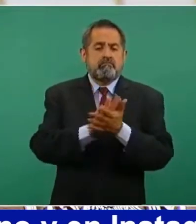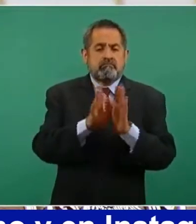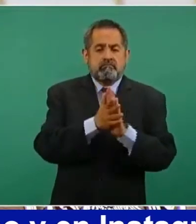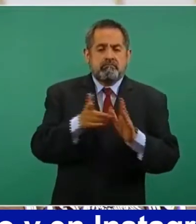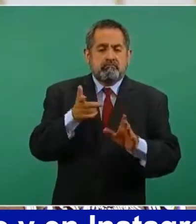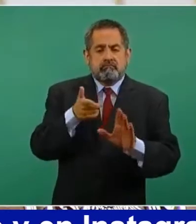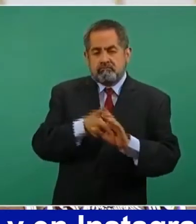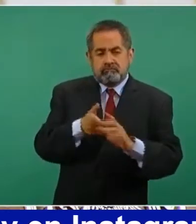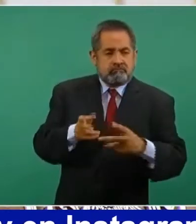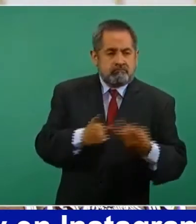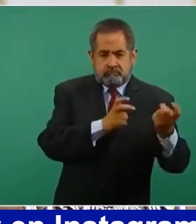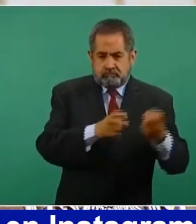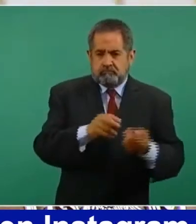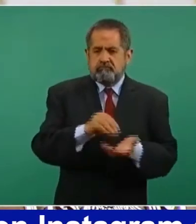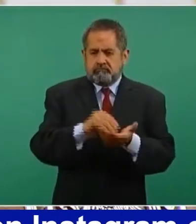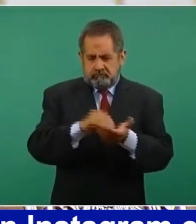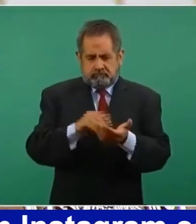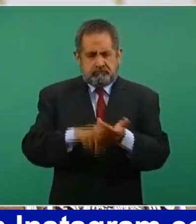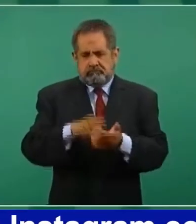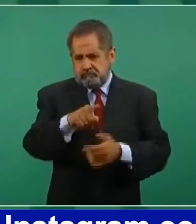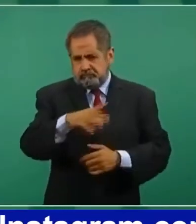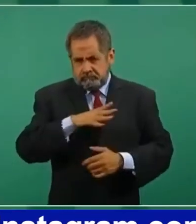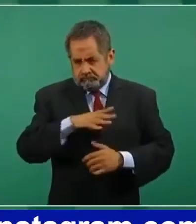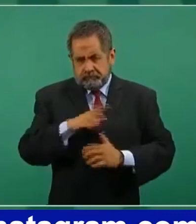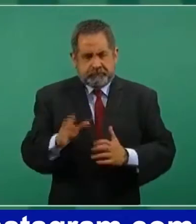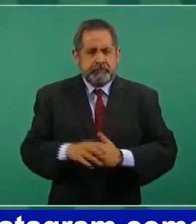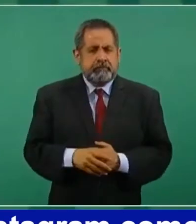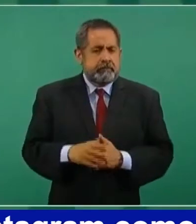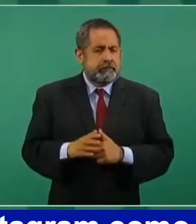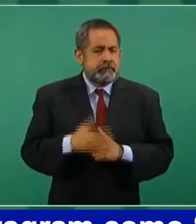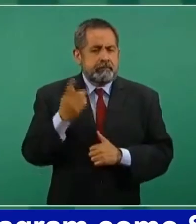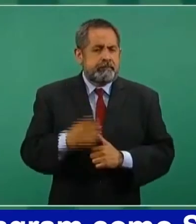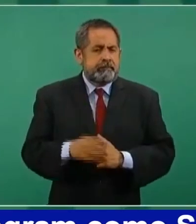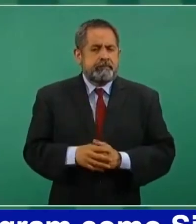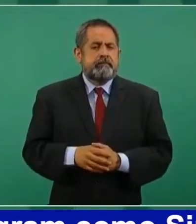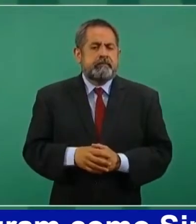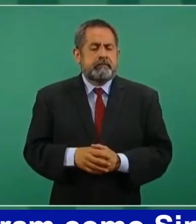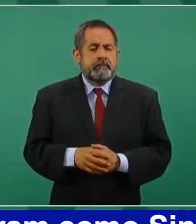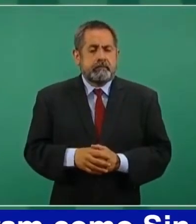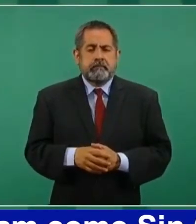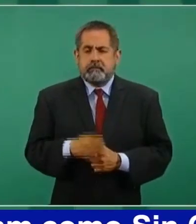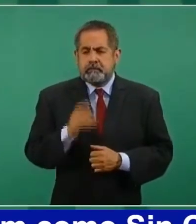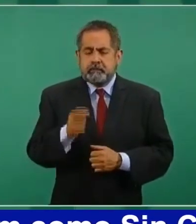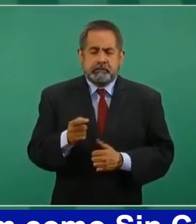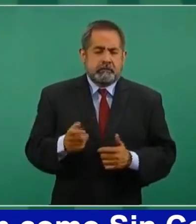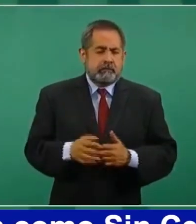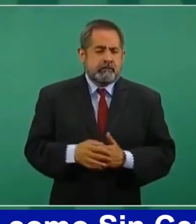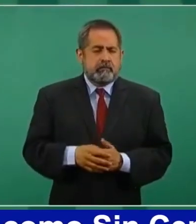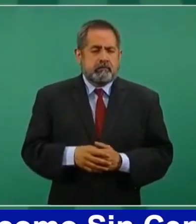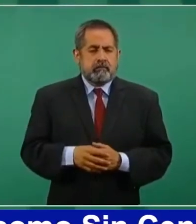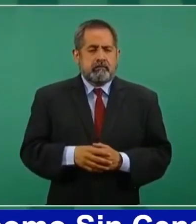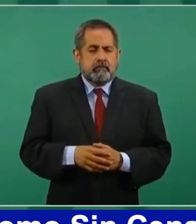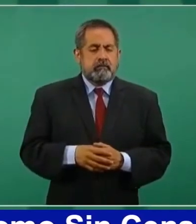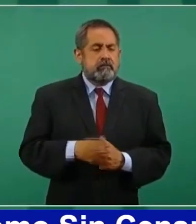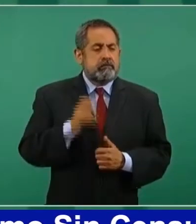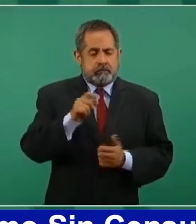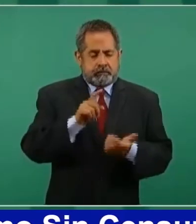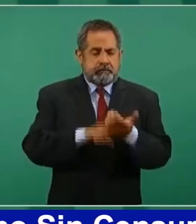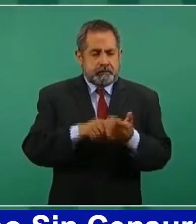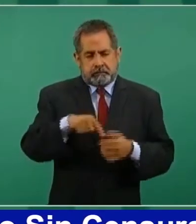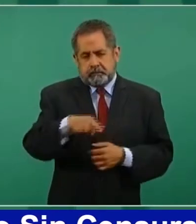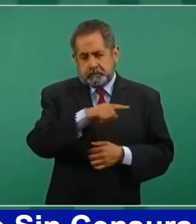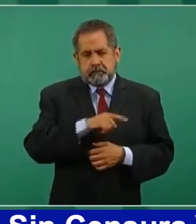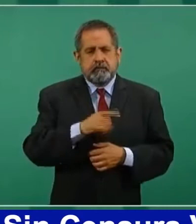porque se está combatiendo